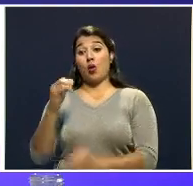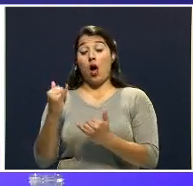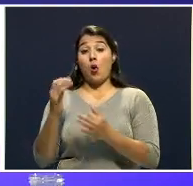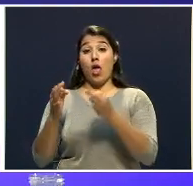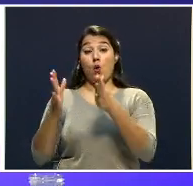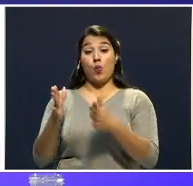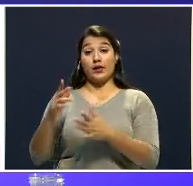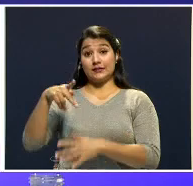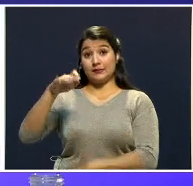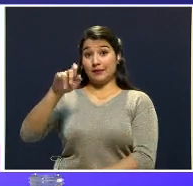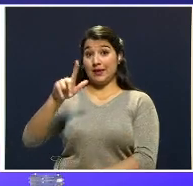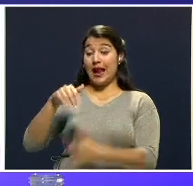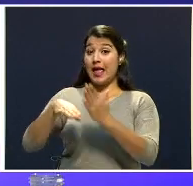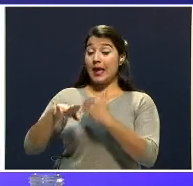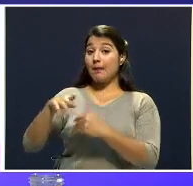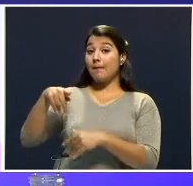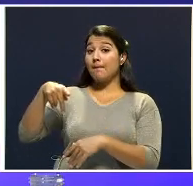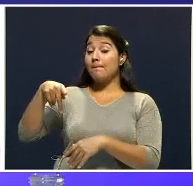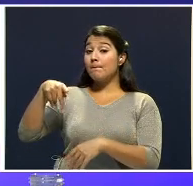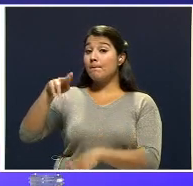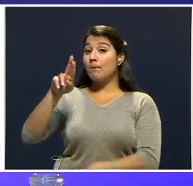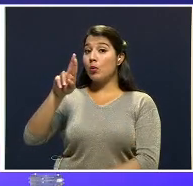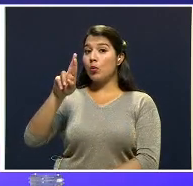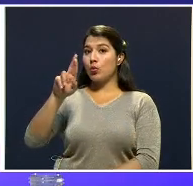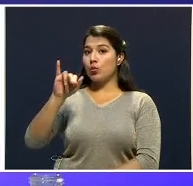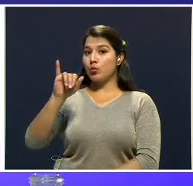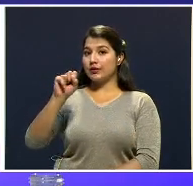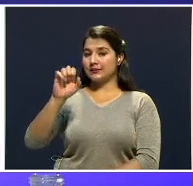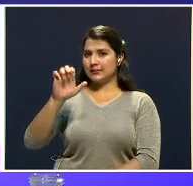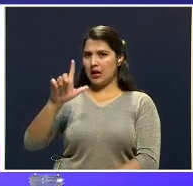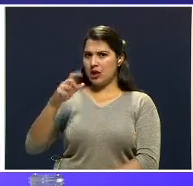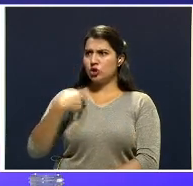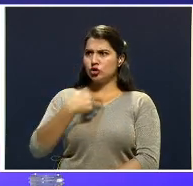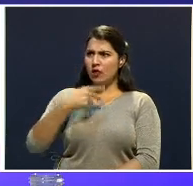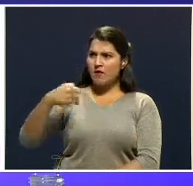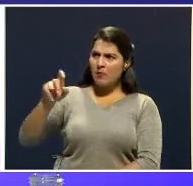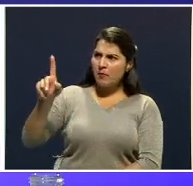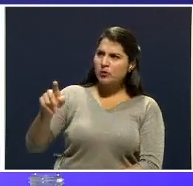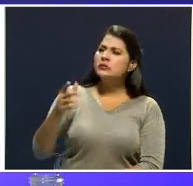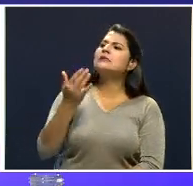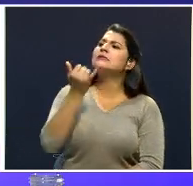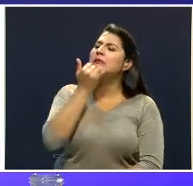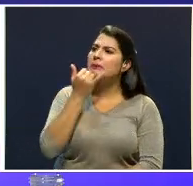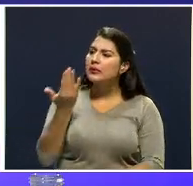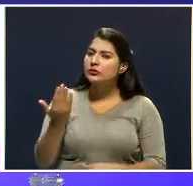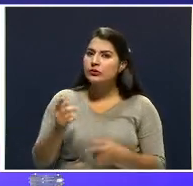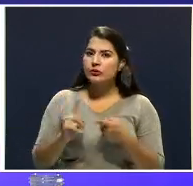Y fuimos y le preguntamos dos cosas. ¿Qué pasó con ese